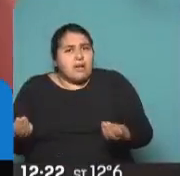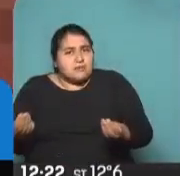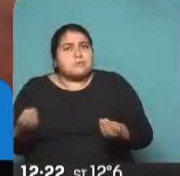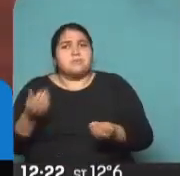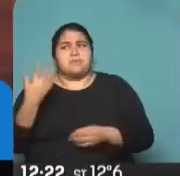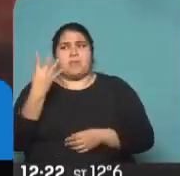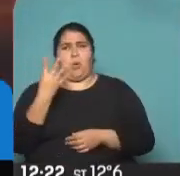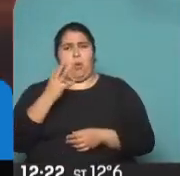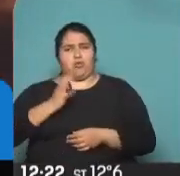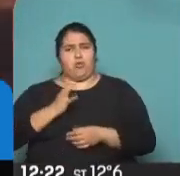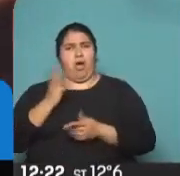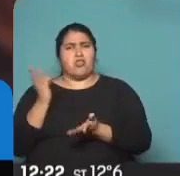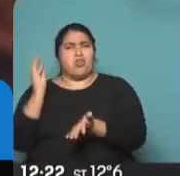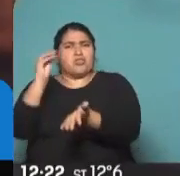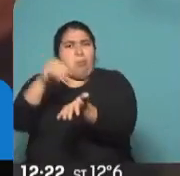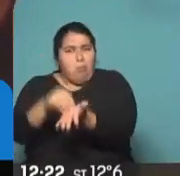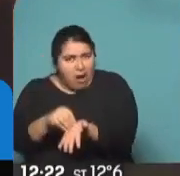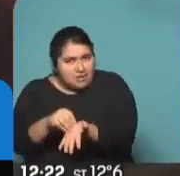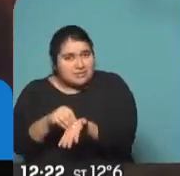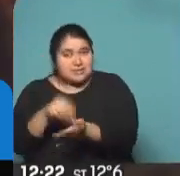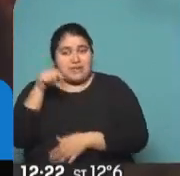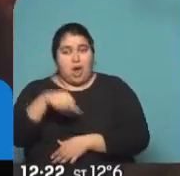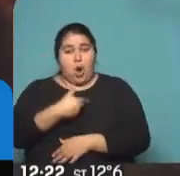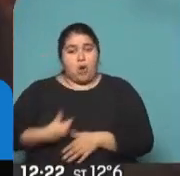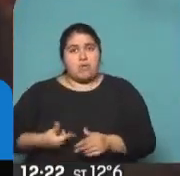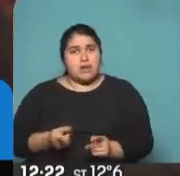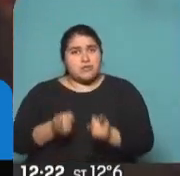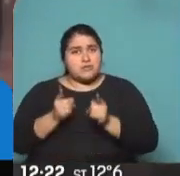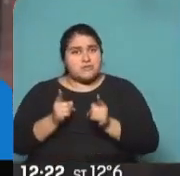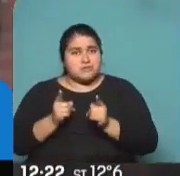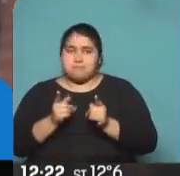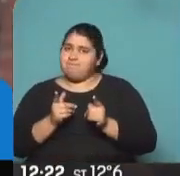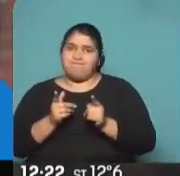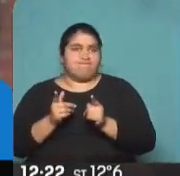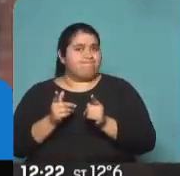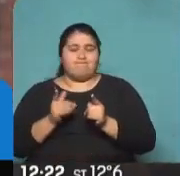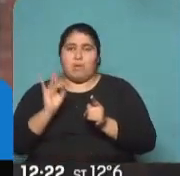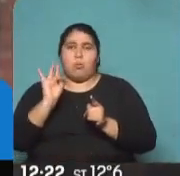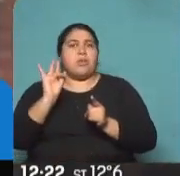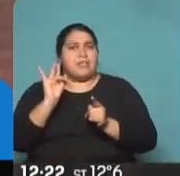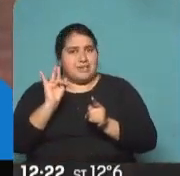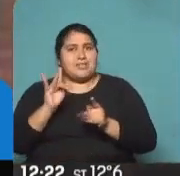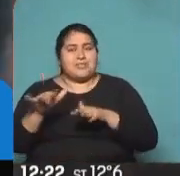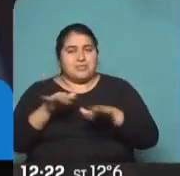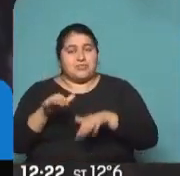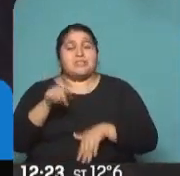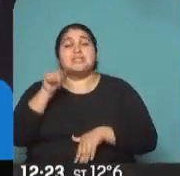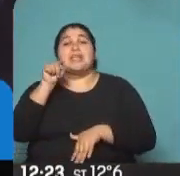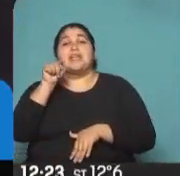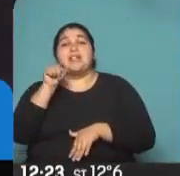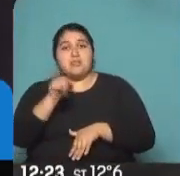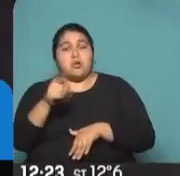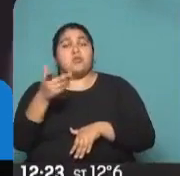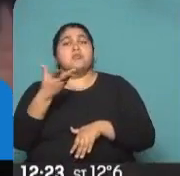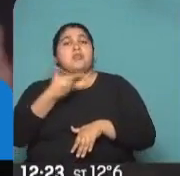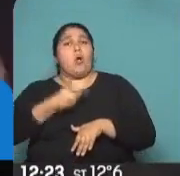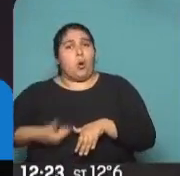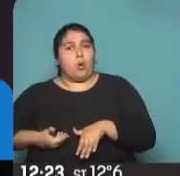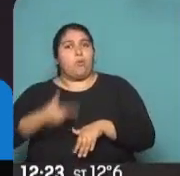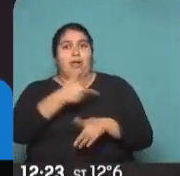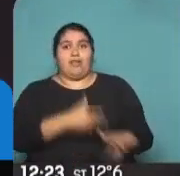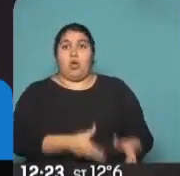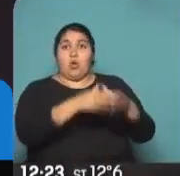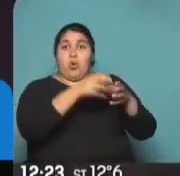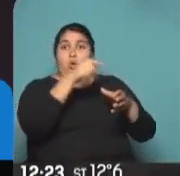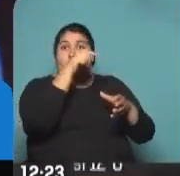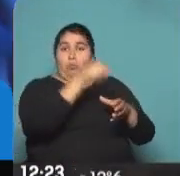años más de este gobierno era muy difícil. Yo creo que el volumen electoral que sacó el frente de todos